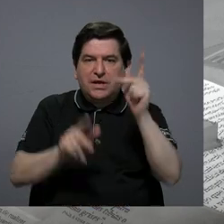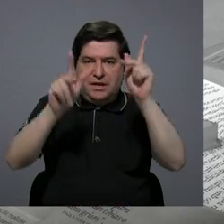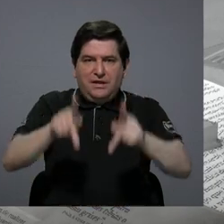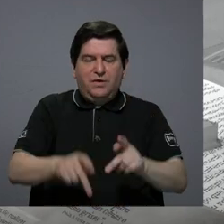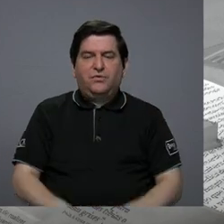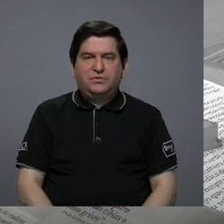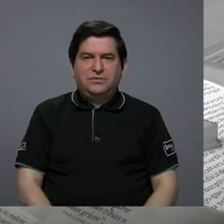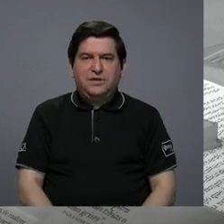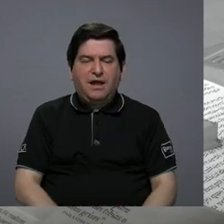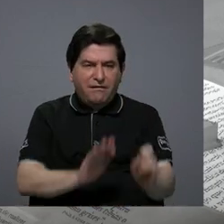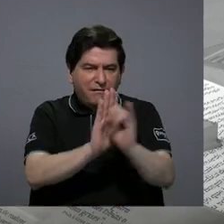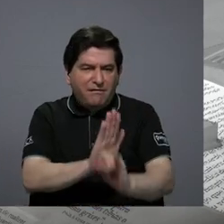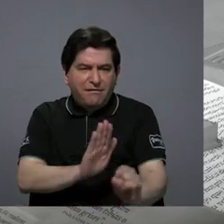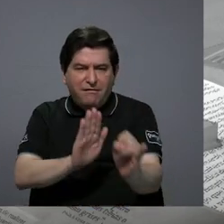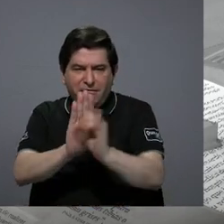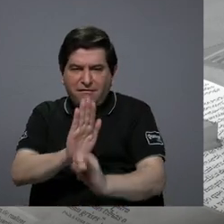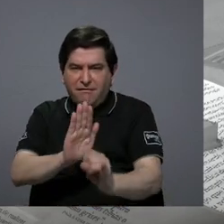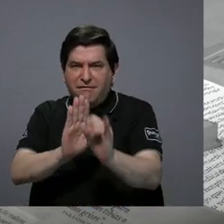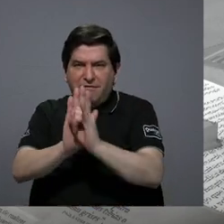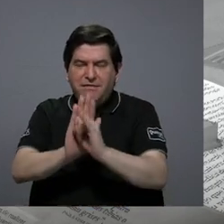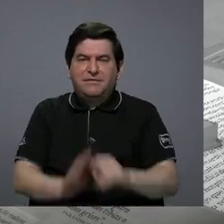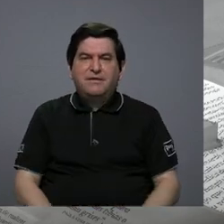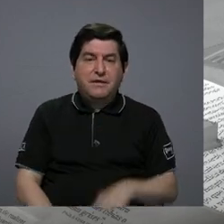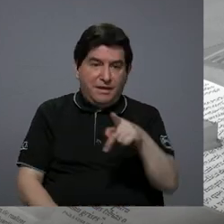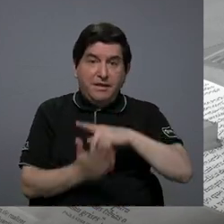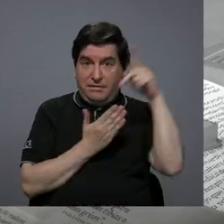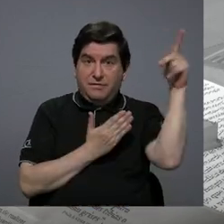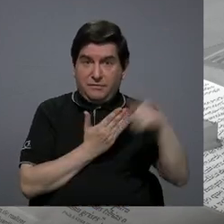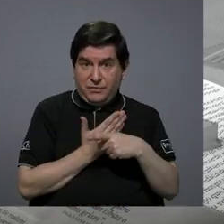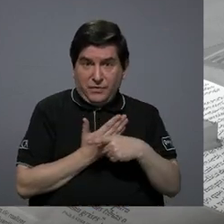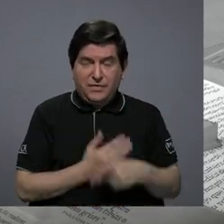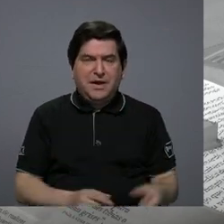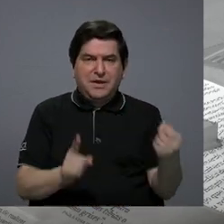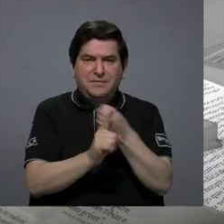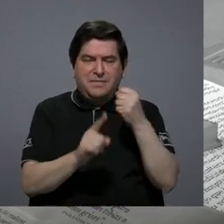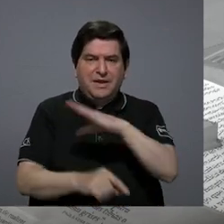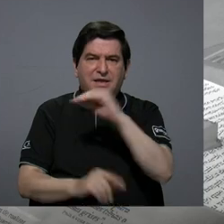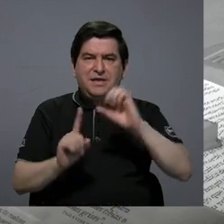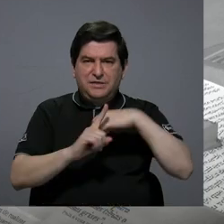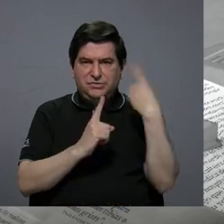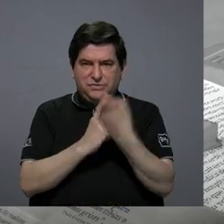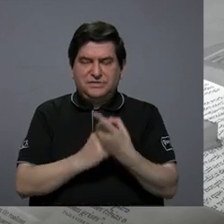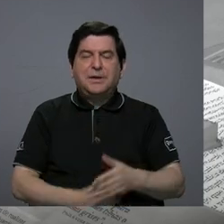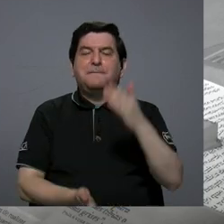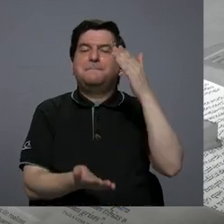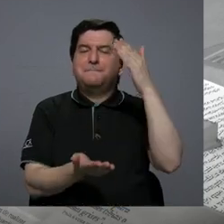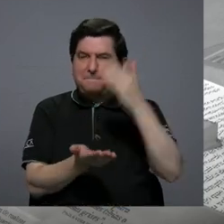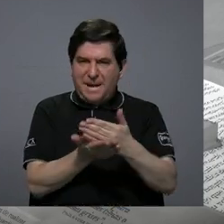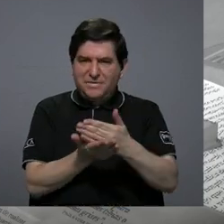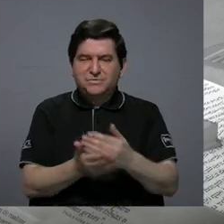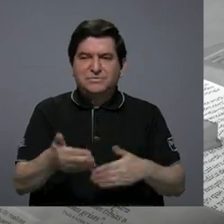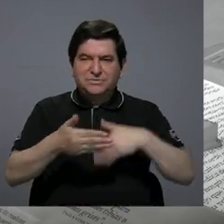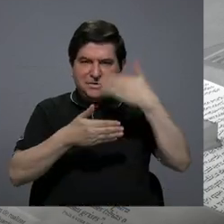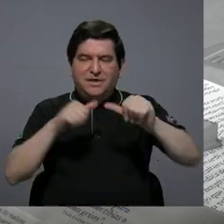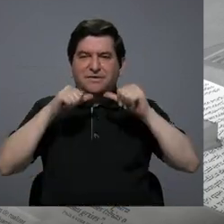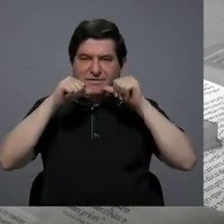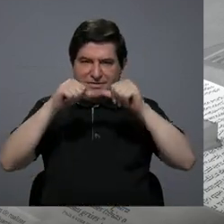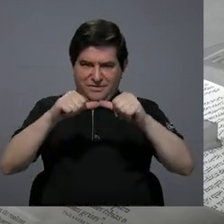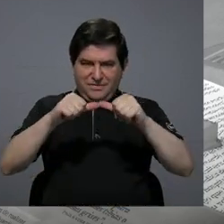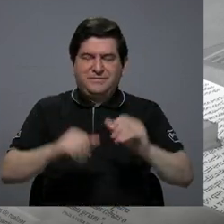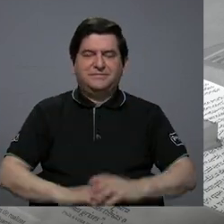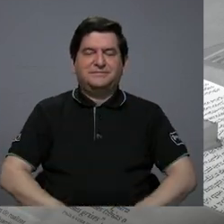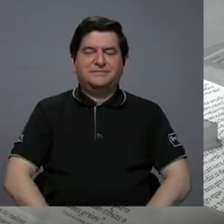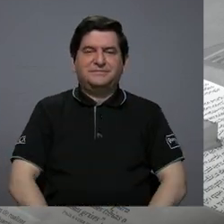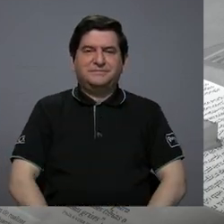es lo que han venido identificando en este programa Violencia y Sociedad. Vamos a hacer una pausa y enseguida estamos de